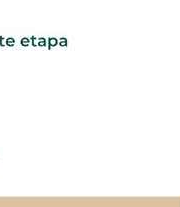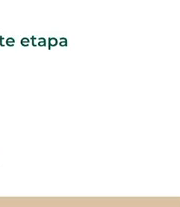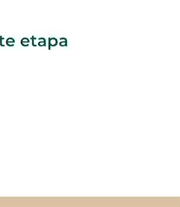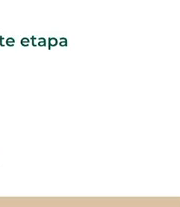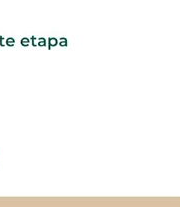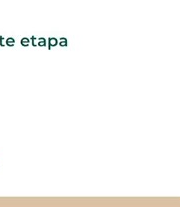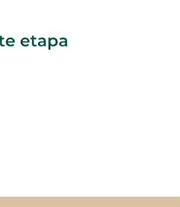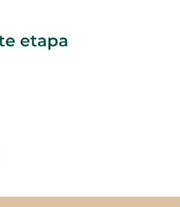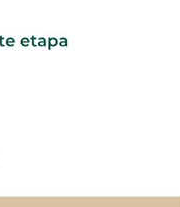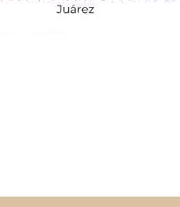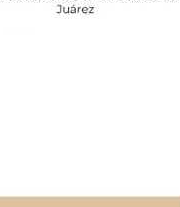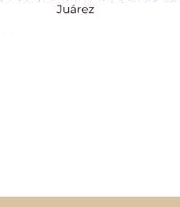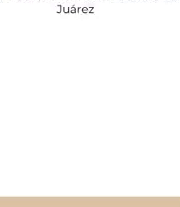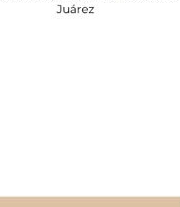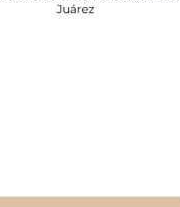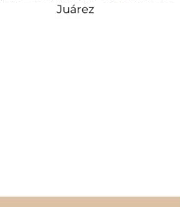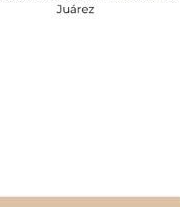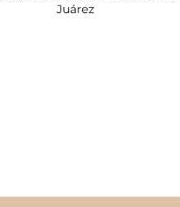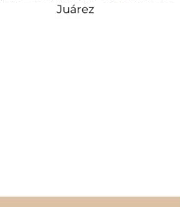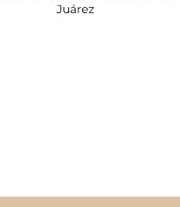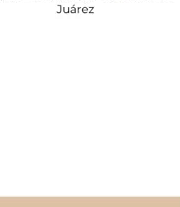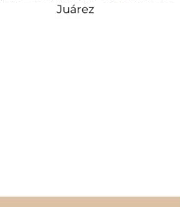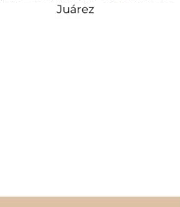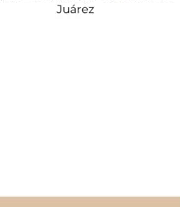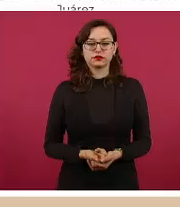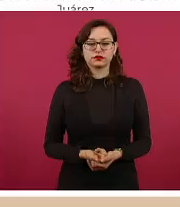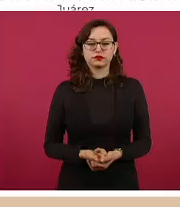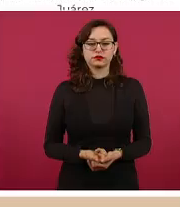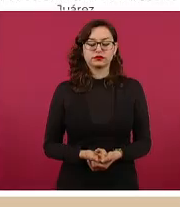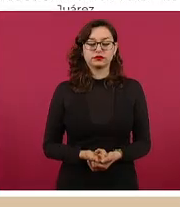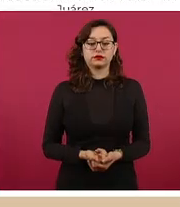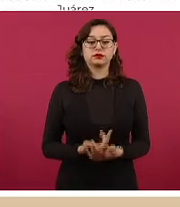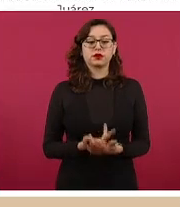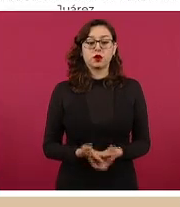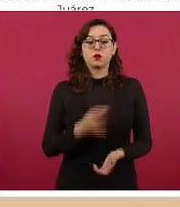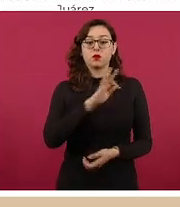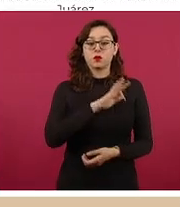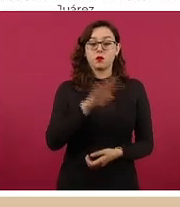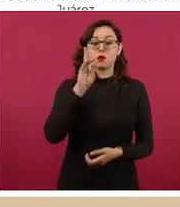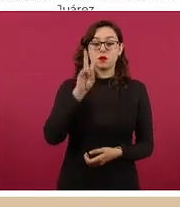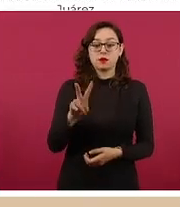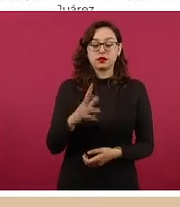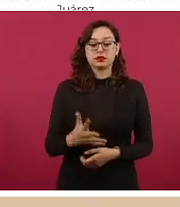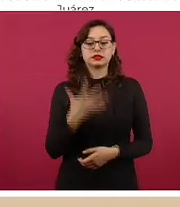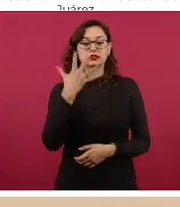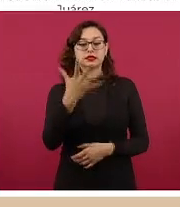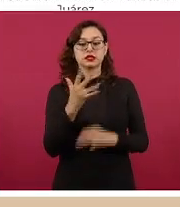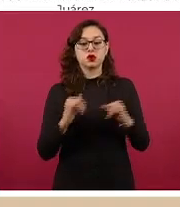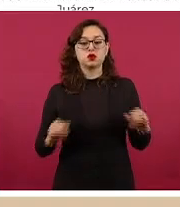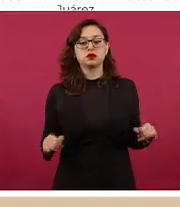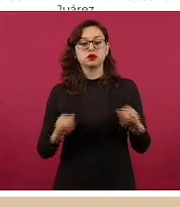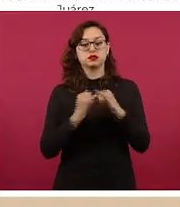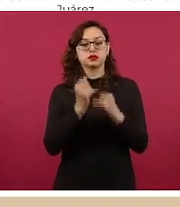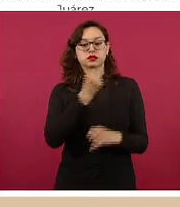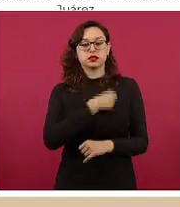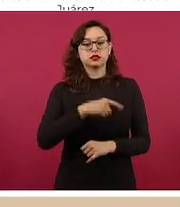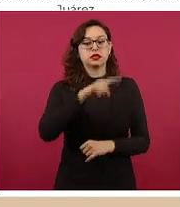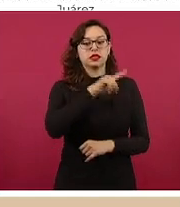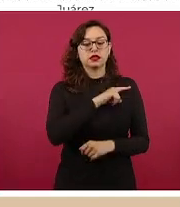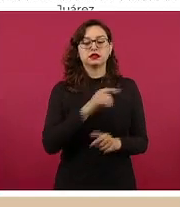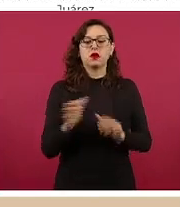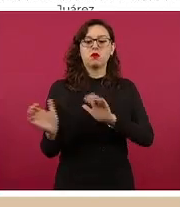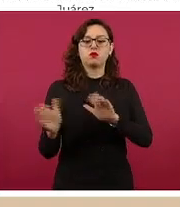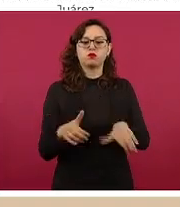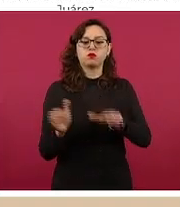reclutamiento de los resultados por cada una de las cinco dependencias que ustedes conocen. Acudieron, por ejemplo, al